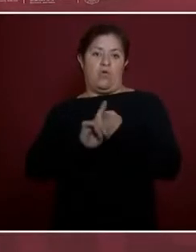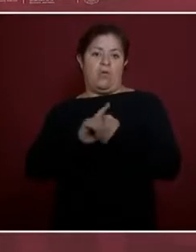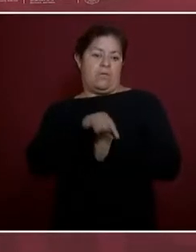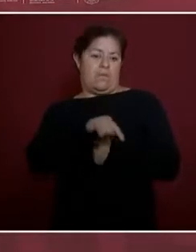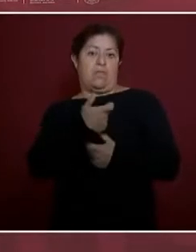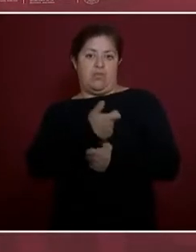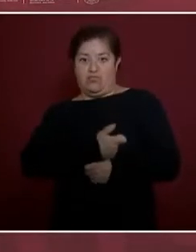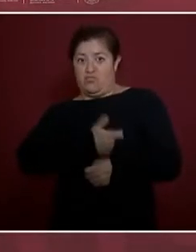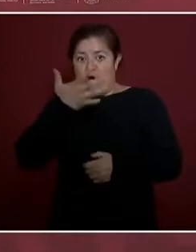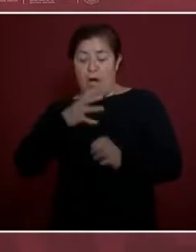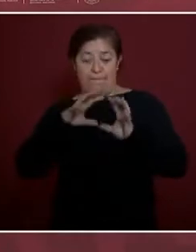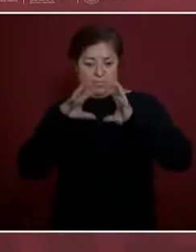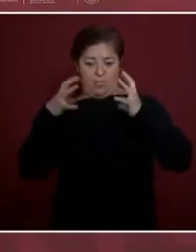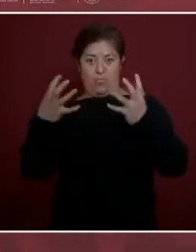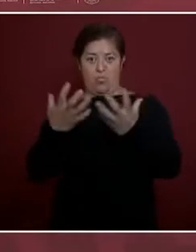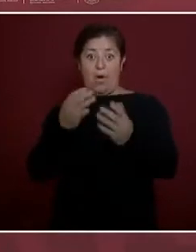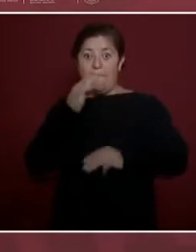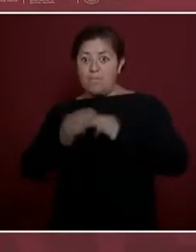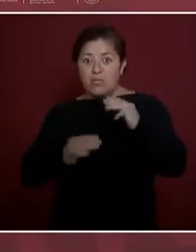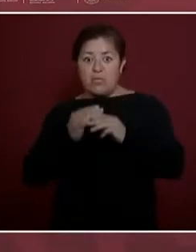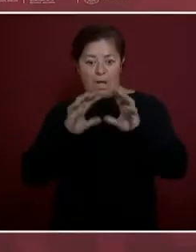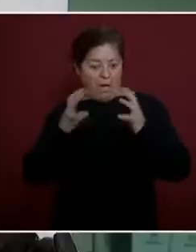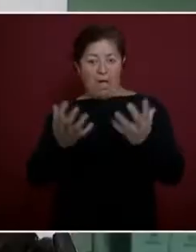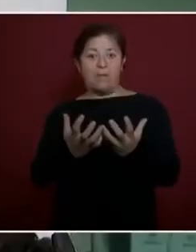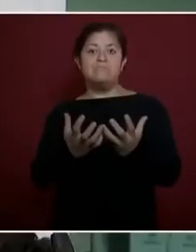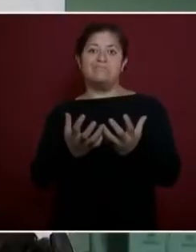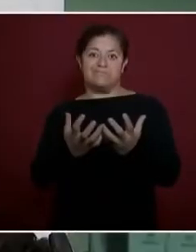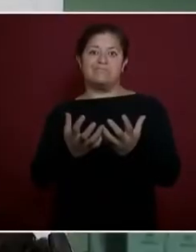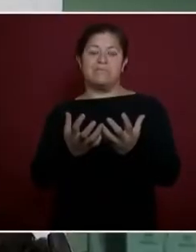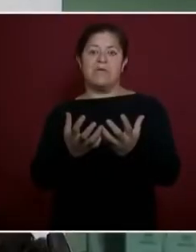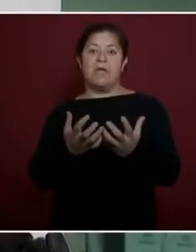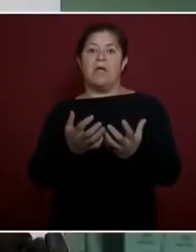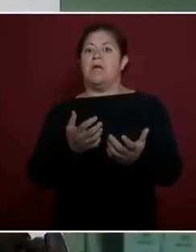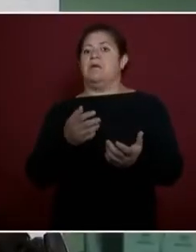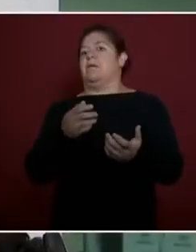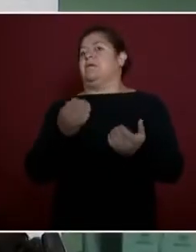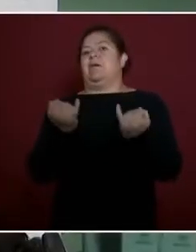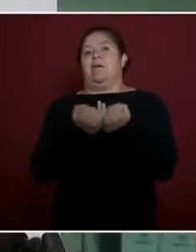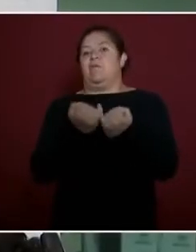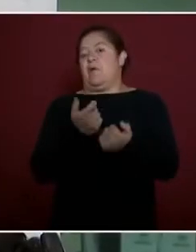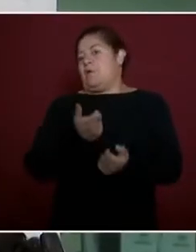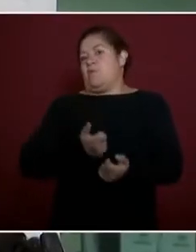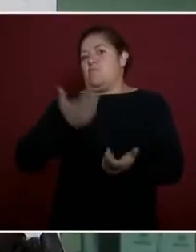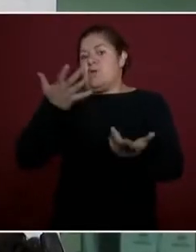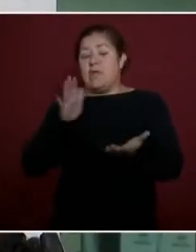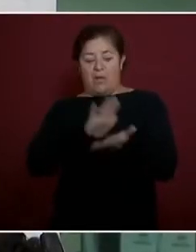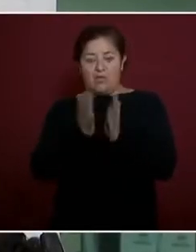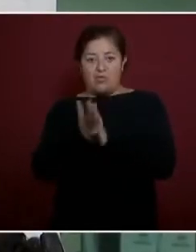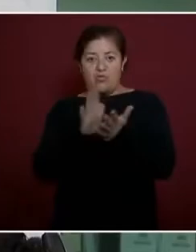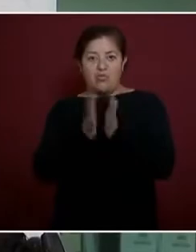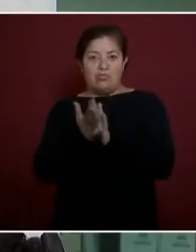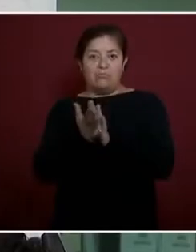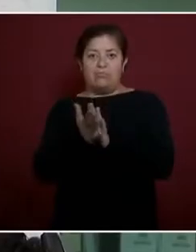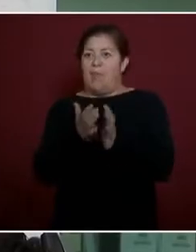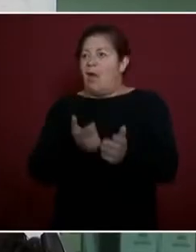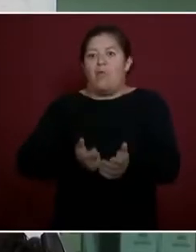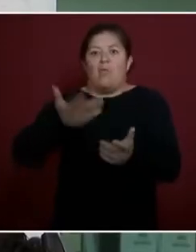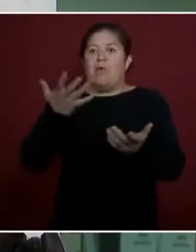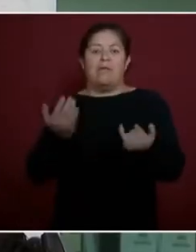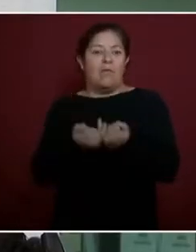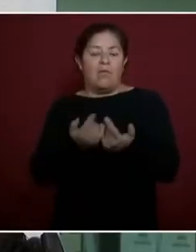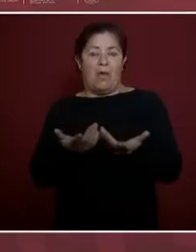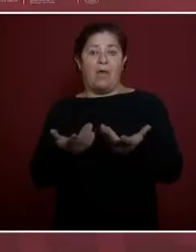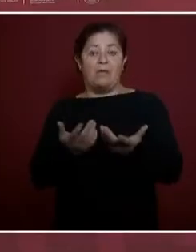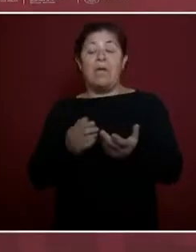mundial, pues aquí aumenta el precio de las tortillas y en otros países